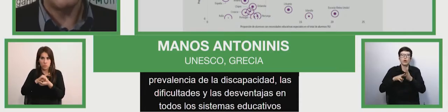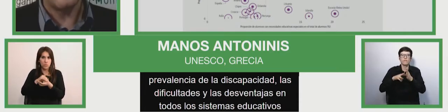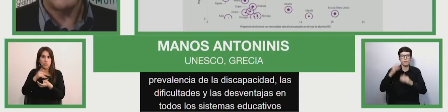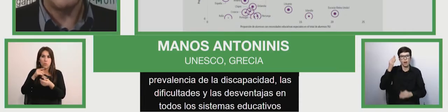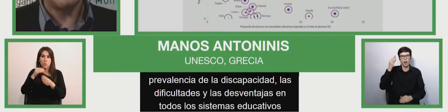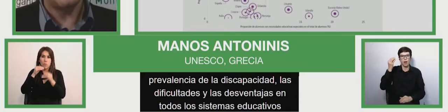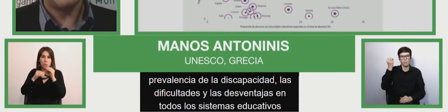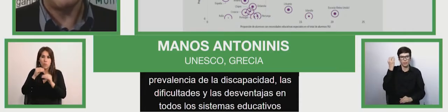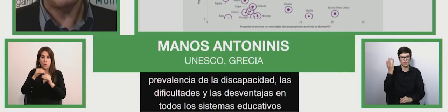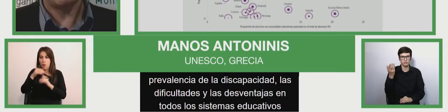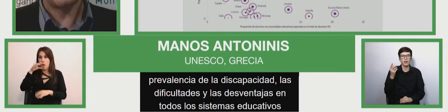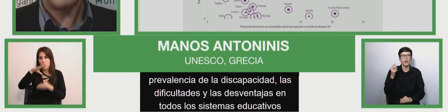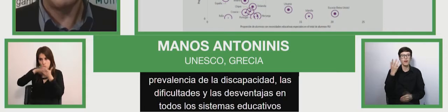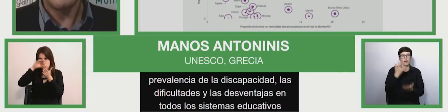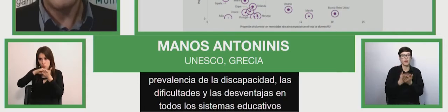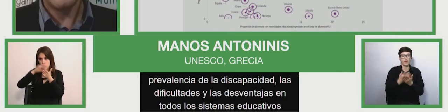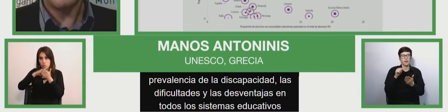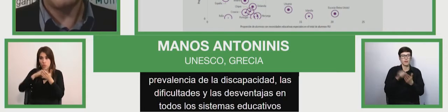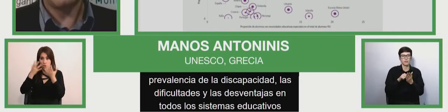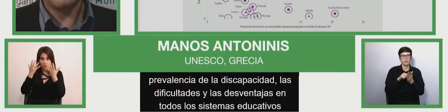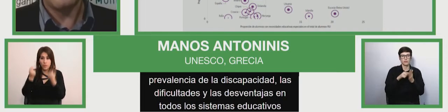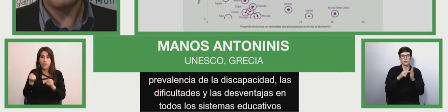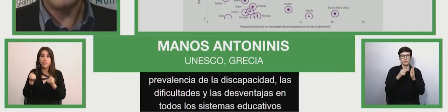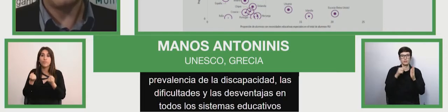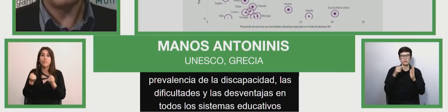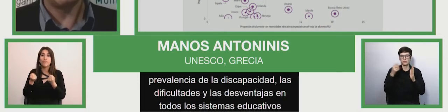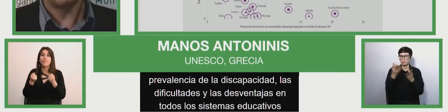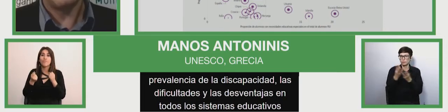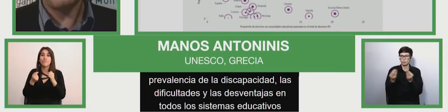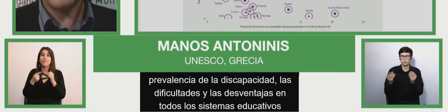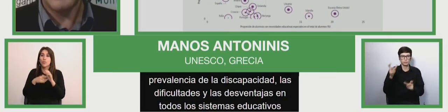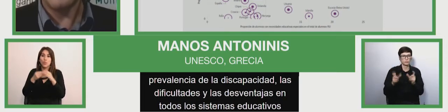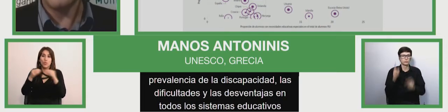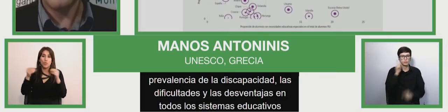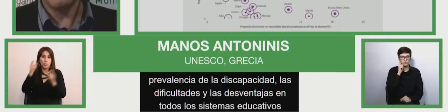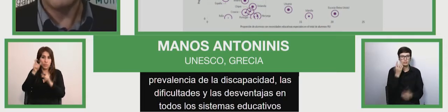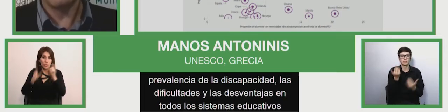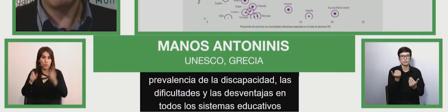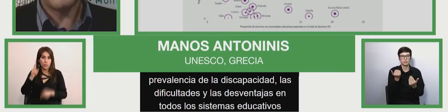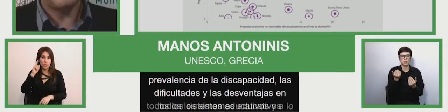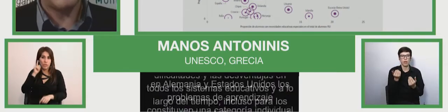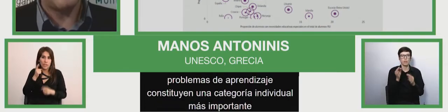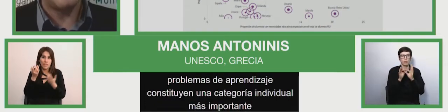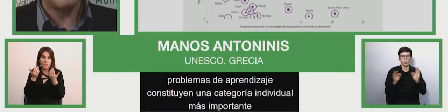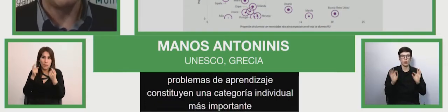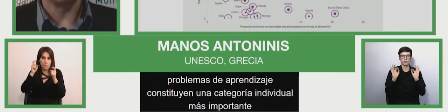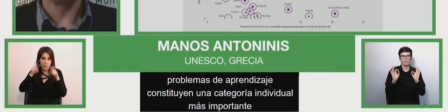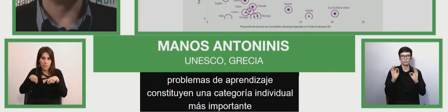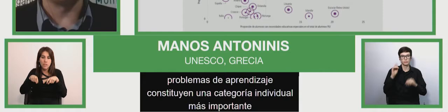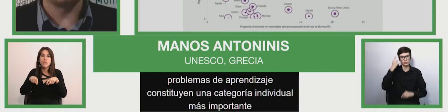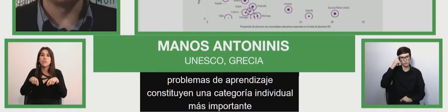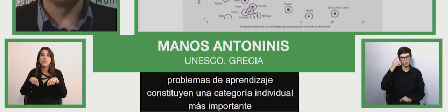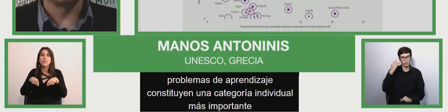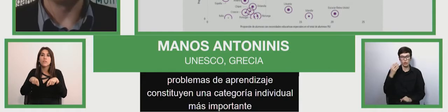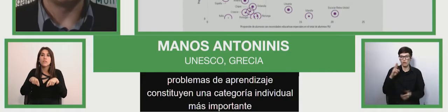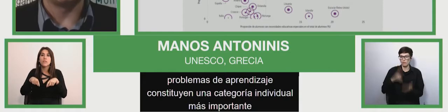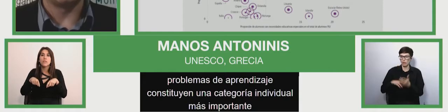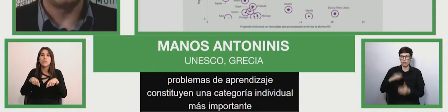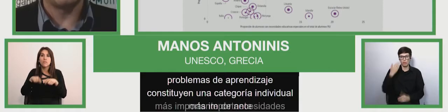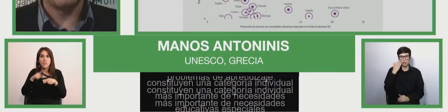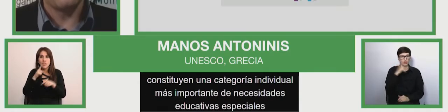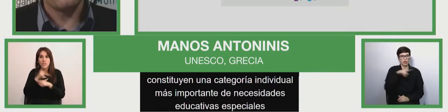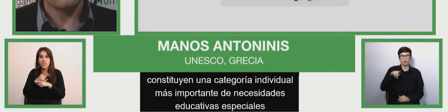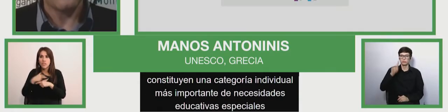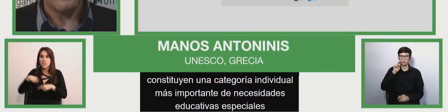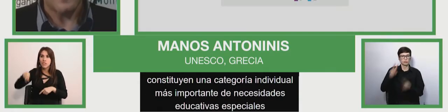categoría individual más importante de necesidades educativas especiales, pero son prácticamente desconocidos en el